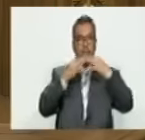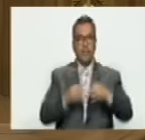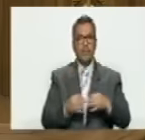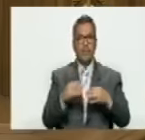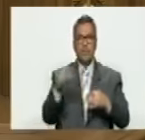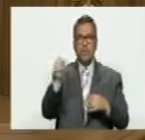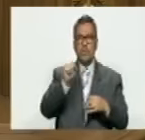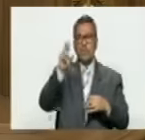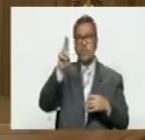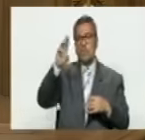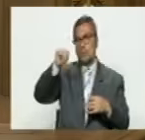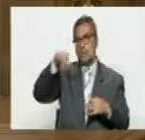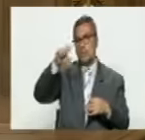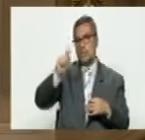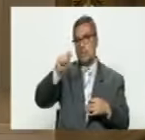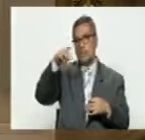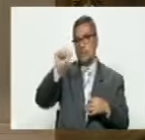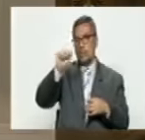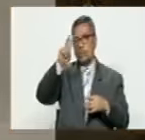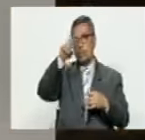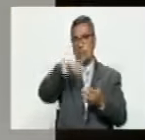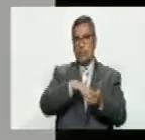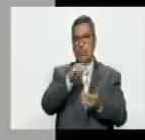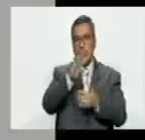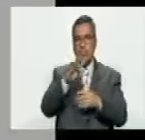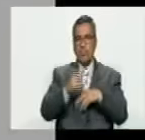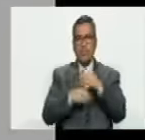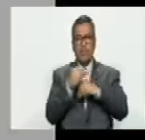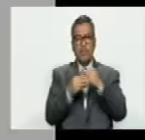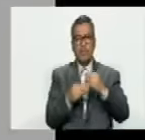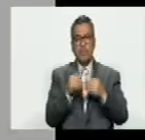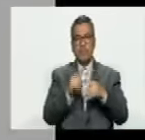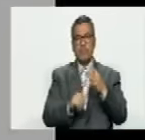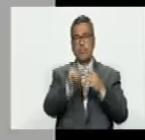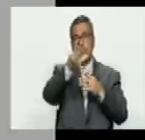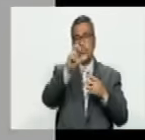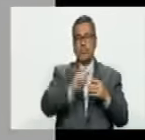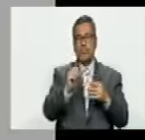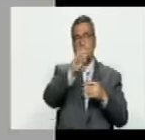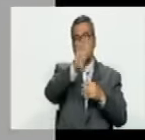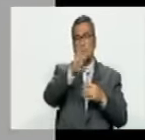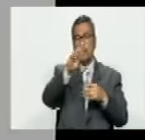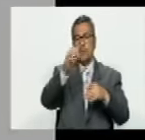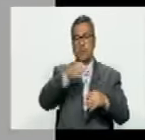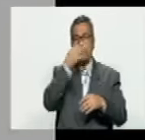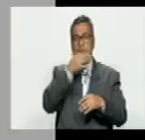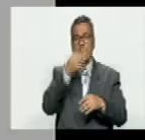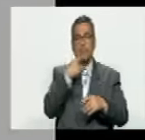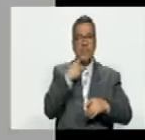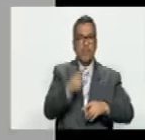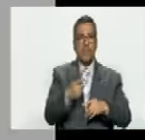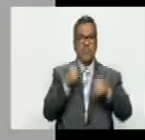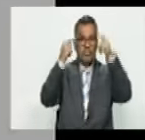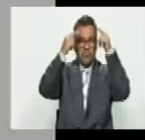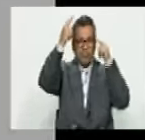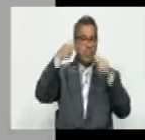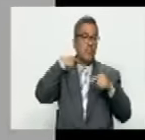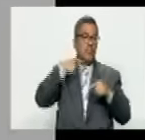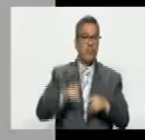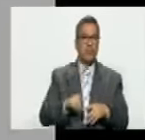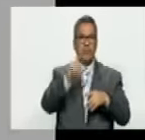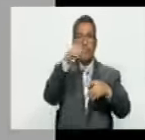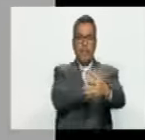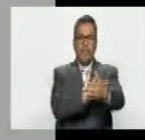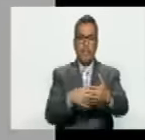Súmate lo que hizo en ese 2004 fue que entre las 3 y 4 de la tarde empezó a decir que Chávez estaba perdiendo por un